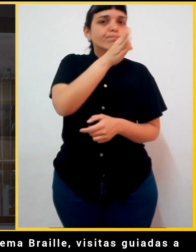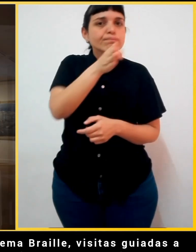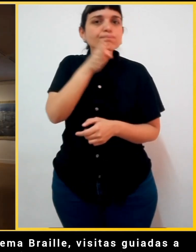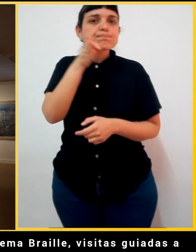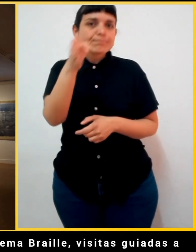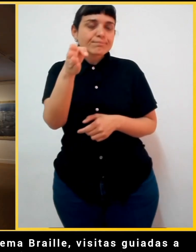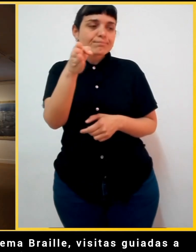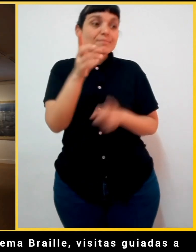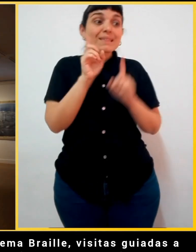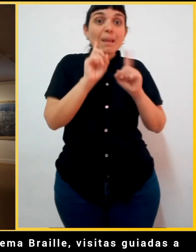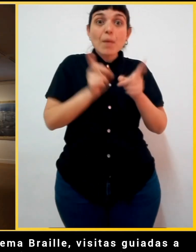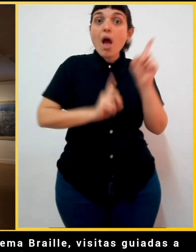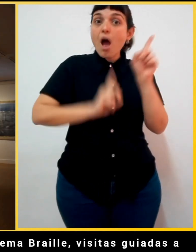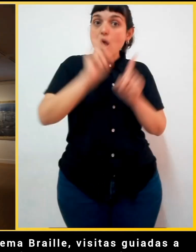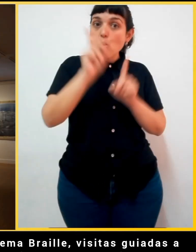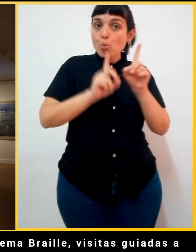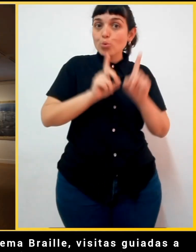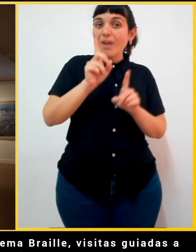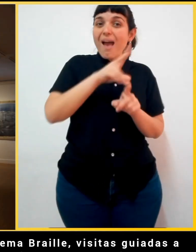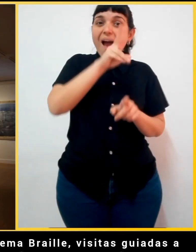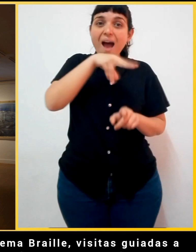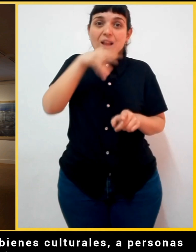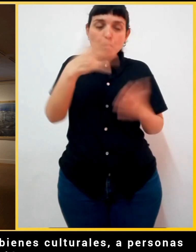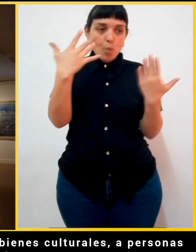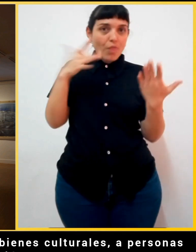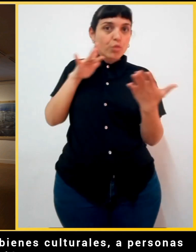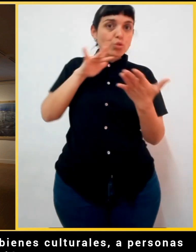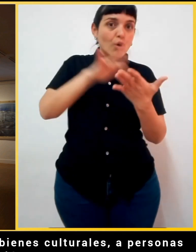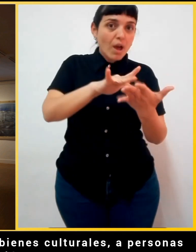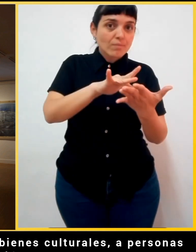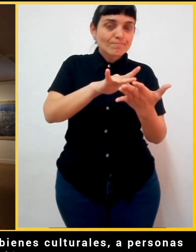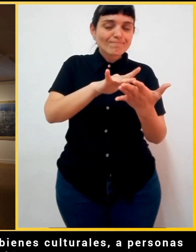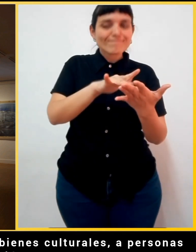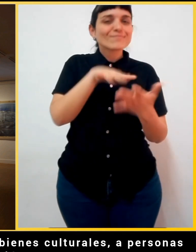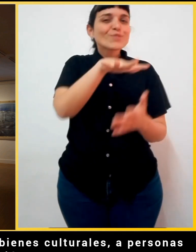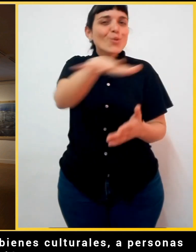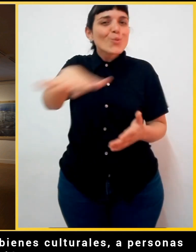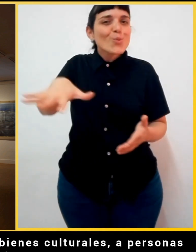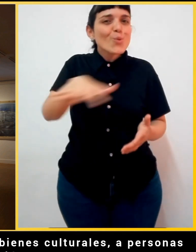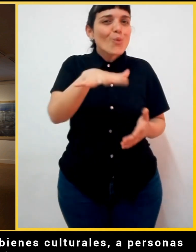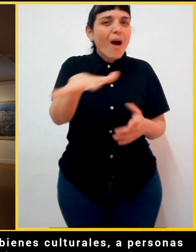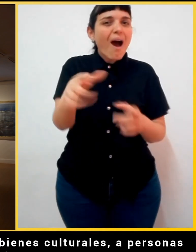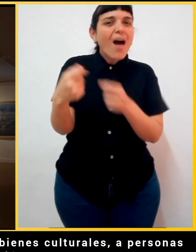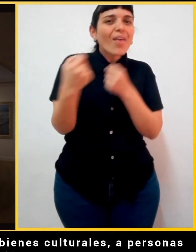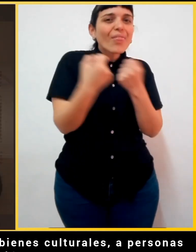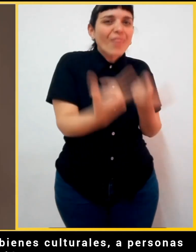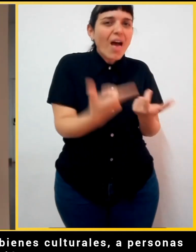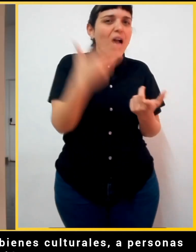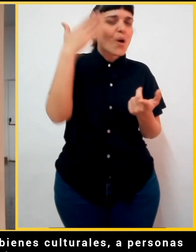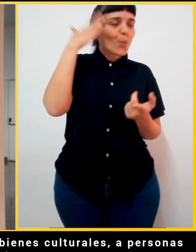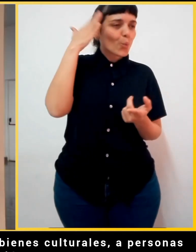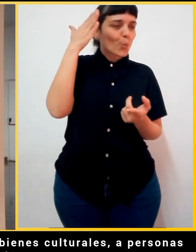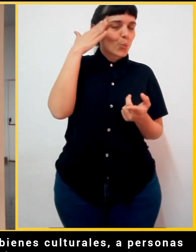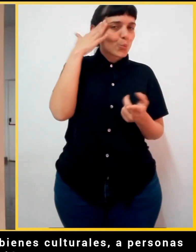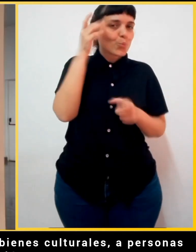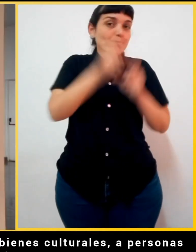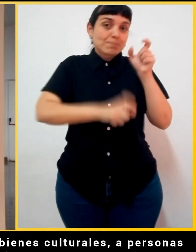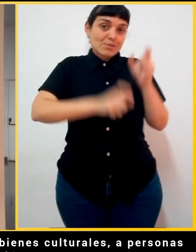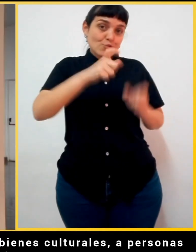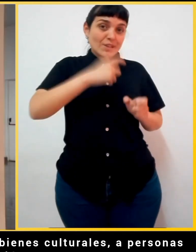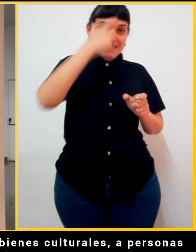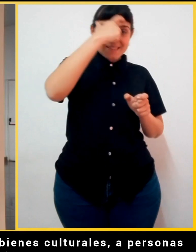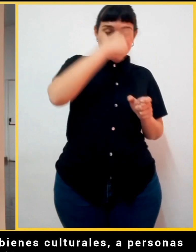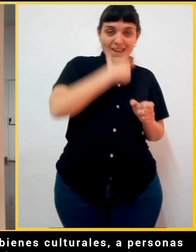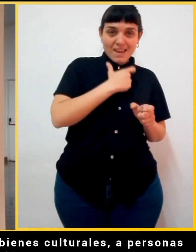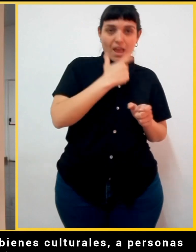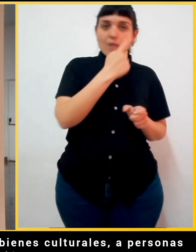con una selección de obras que se pueden tocar, este lugar permite acercar los contenidos y bienes